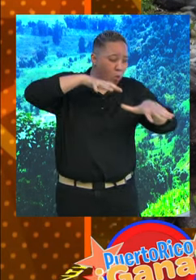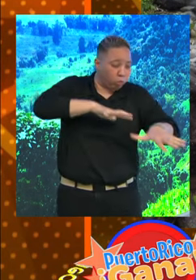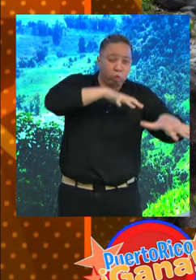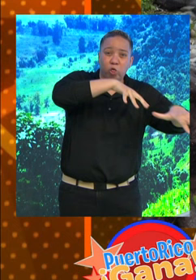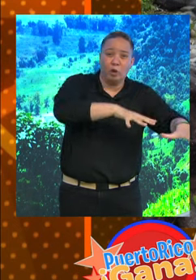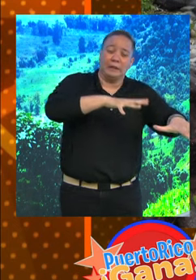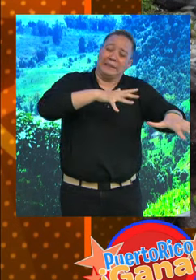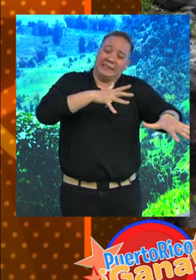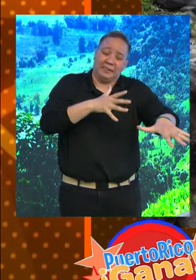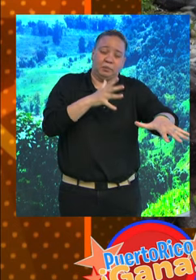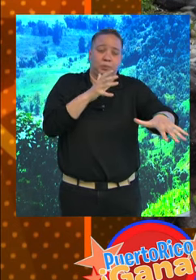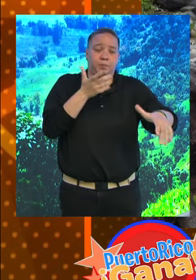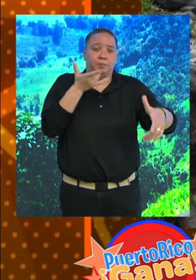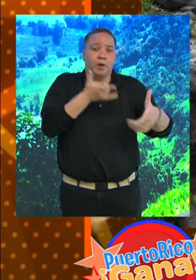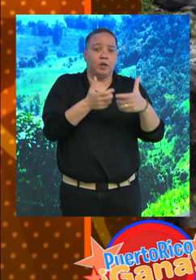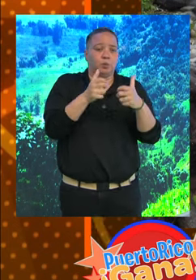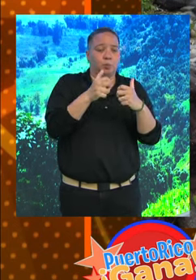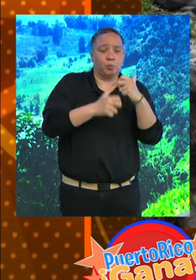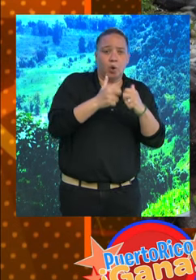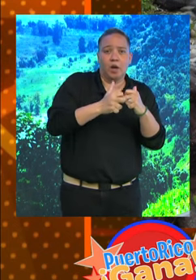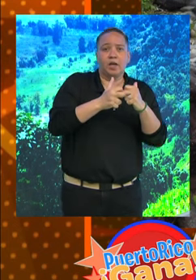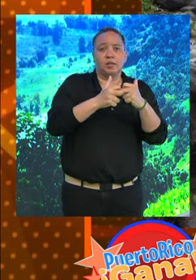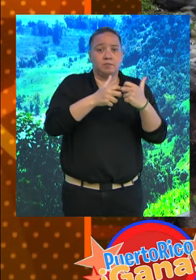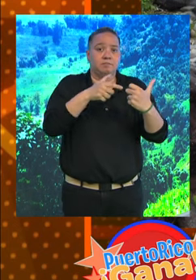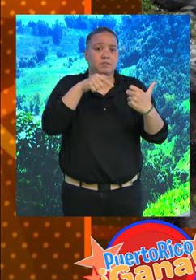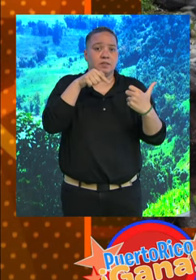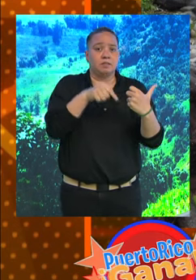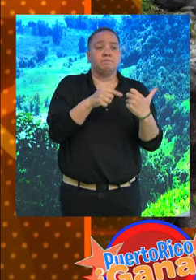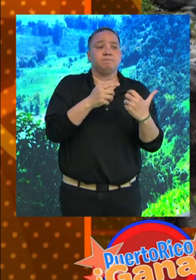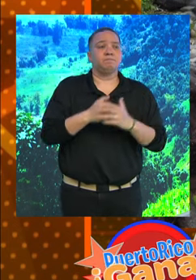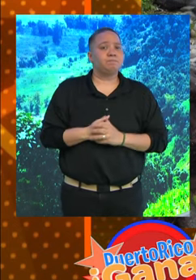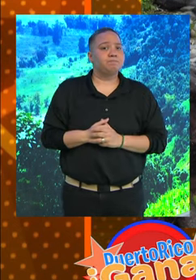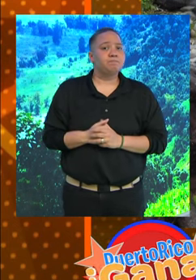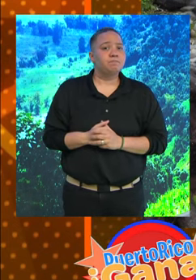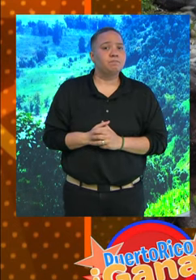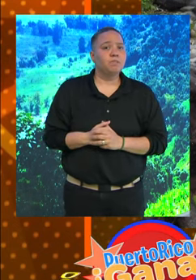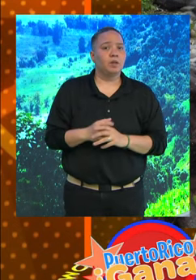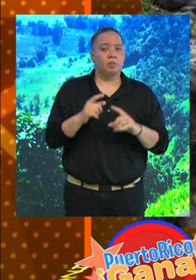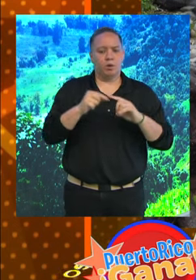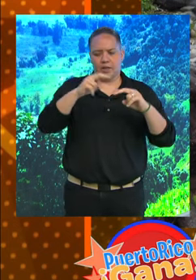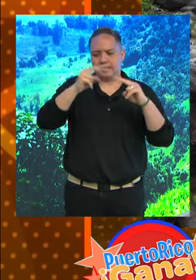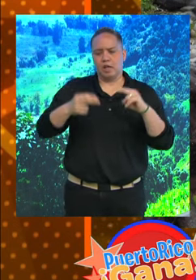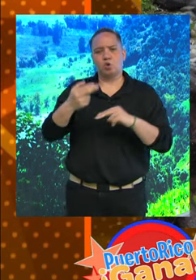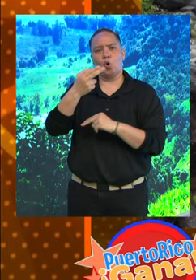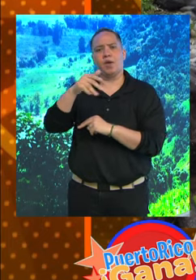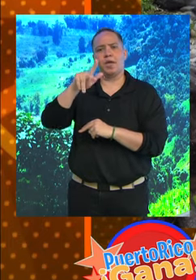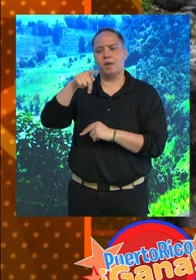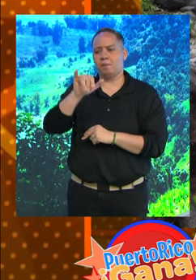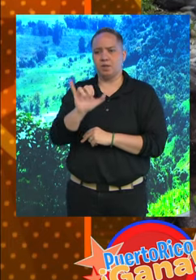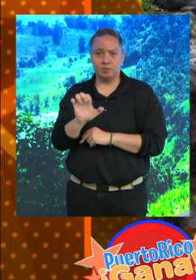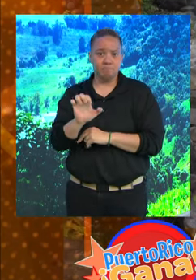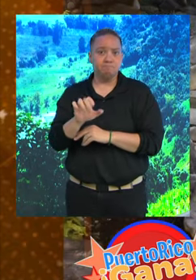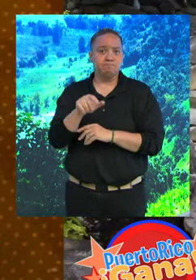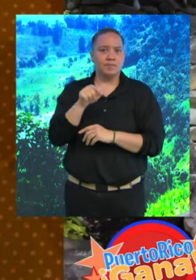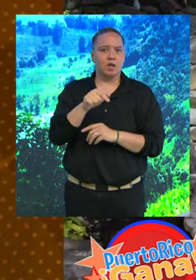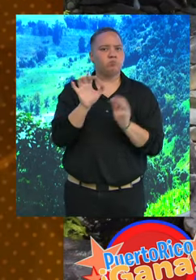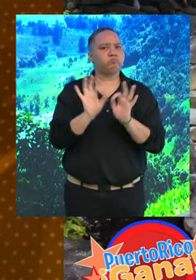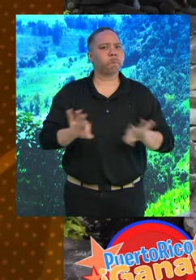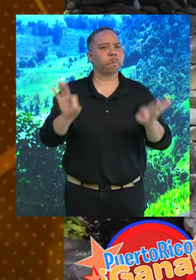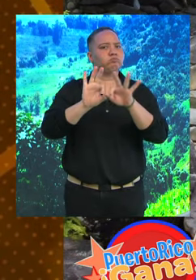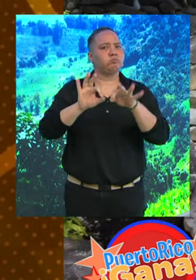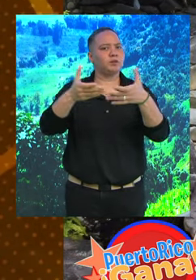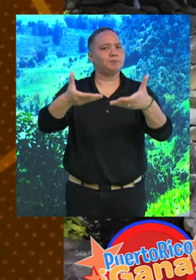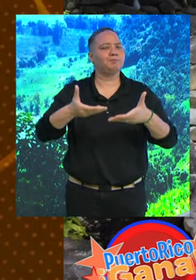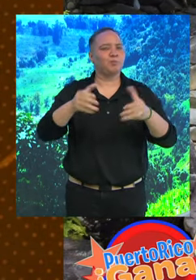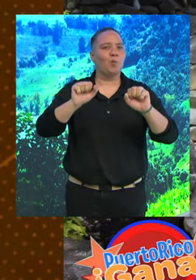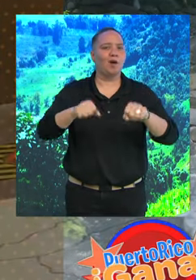incomunicación en el lugar, arriba, más arriba, lo que es Infinity Pool. Pero esto es el Salto del Hippie, así que es invitación muy importante a que puedan